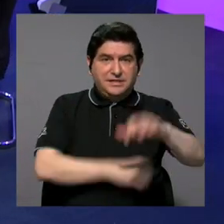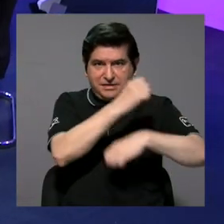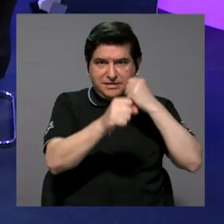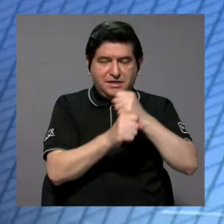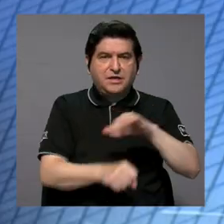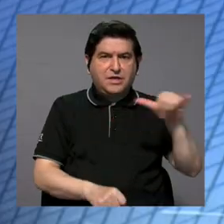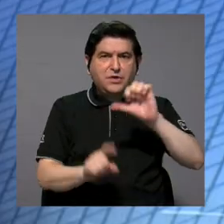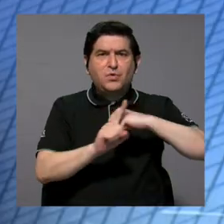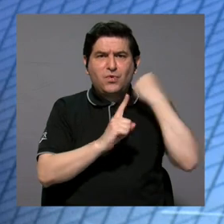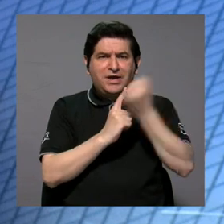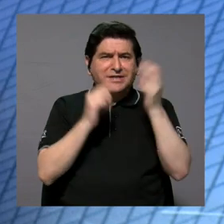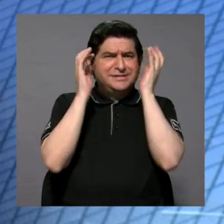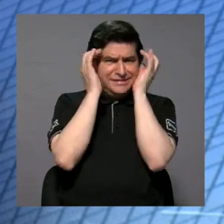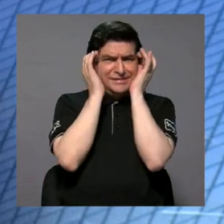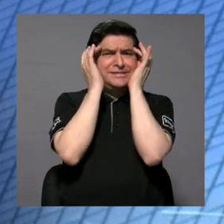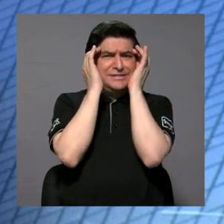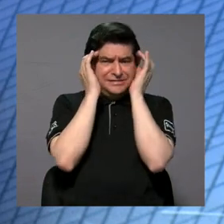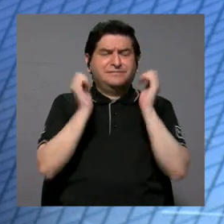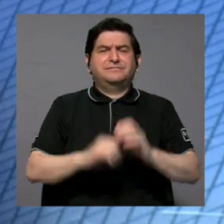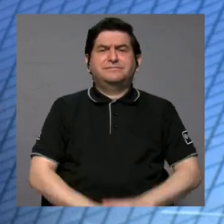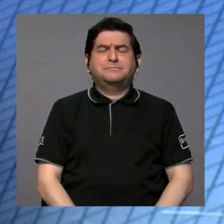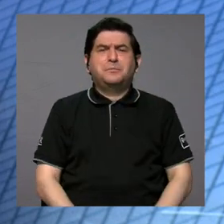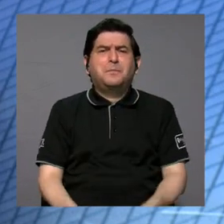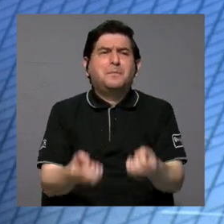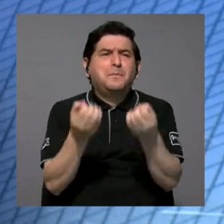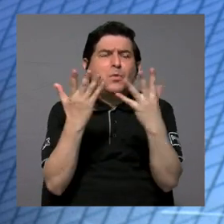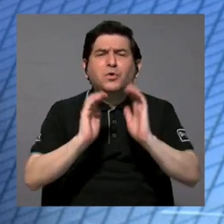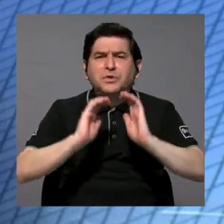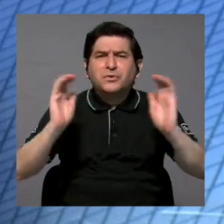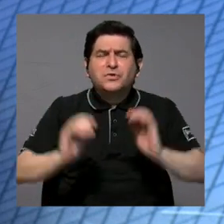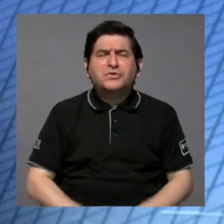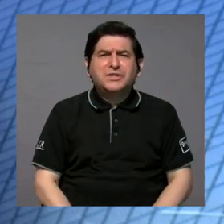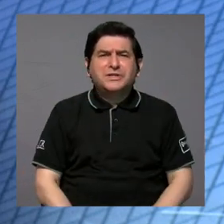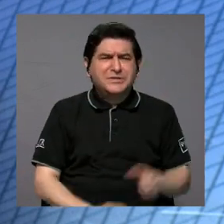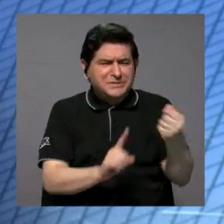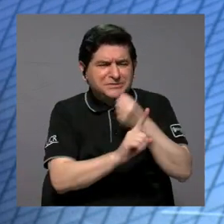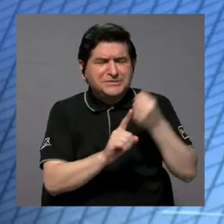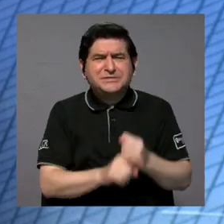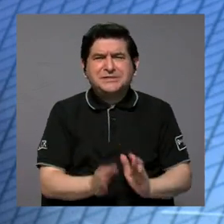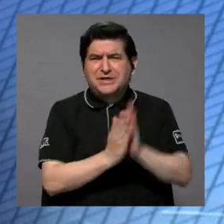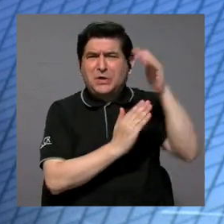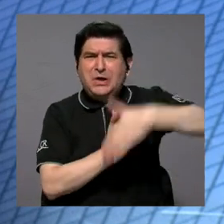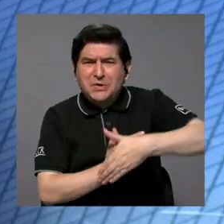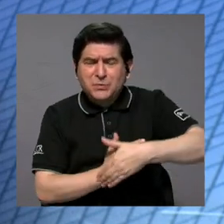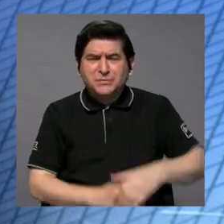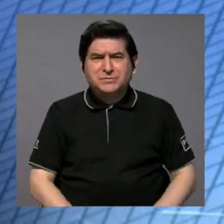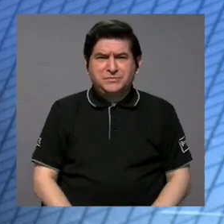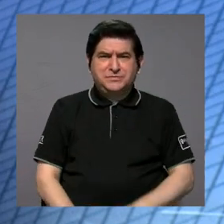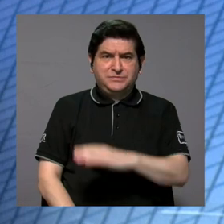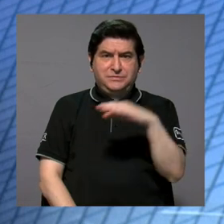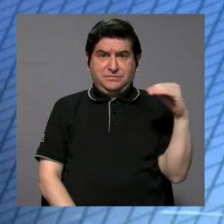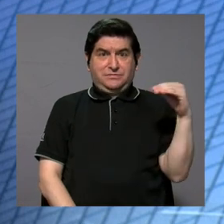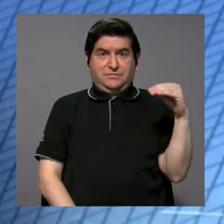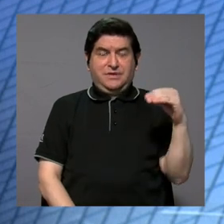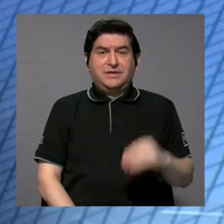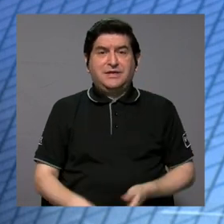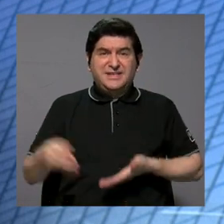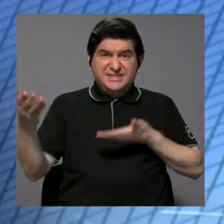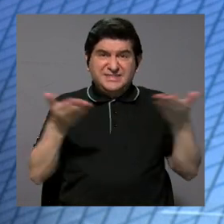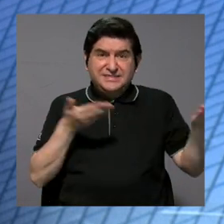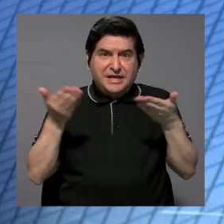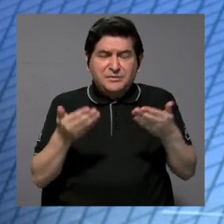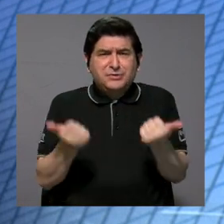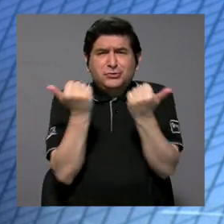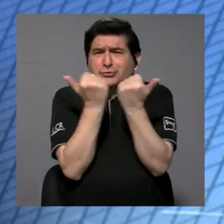situaciones angustiantes como esas, ¿verdad? Muchos y muchas niñas maltratadas, abusadas, etcétera, y realmente los servicios estaban